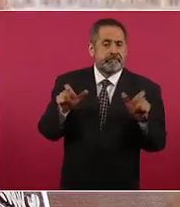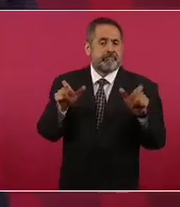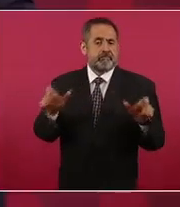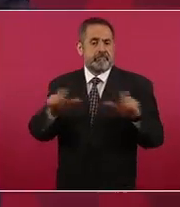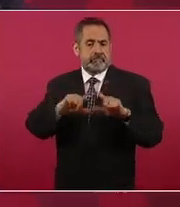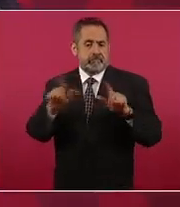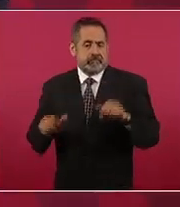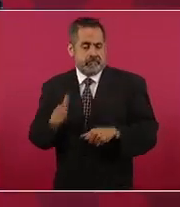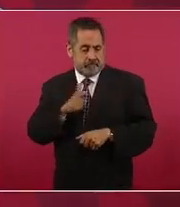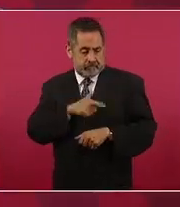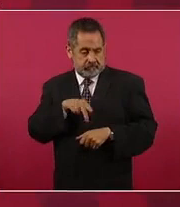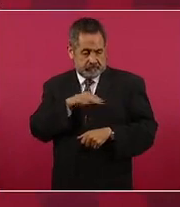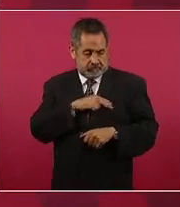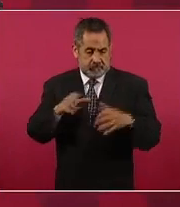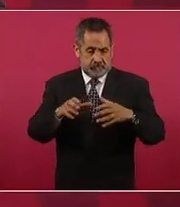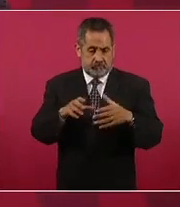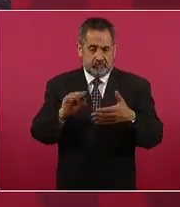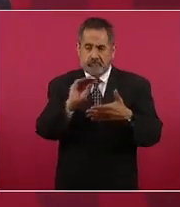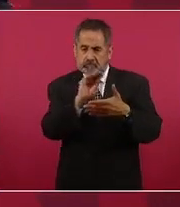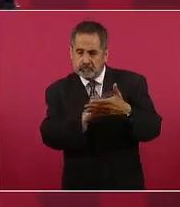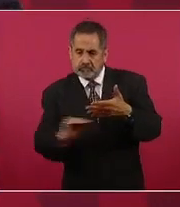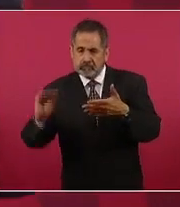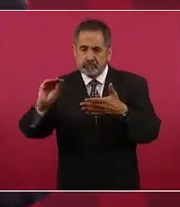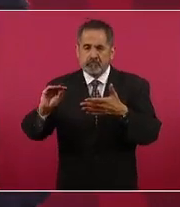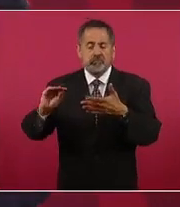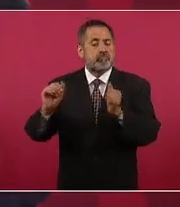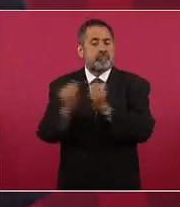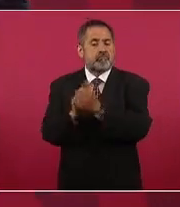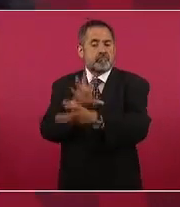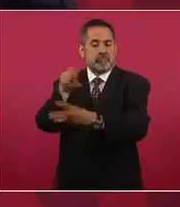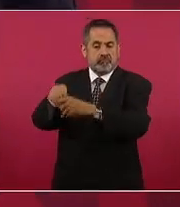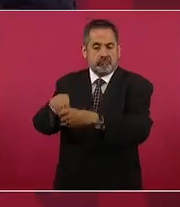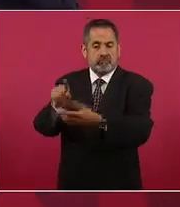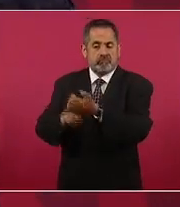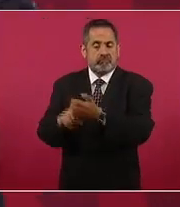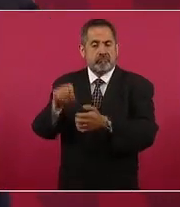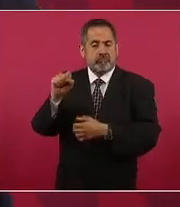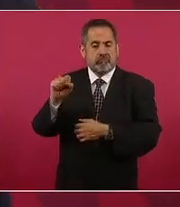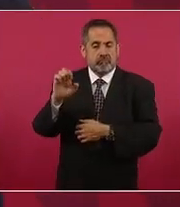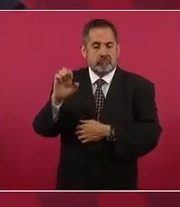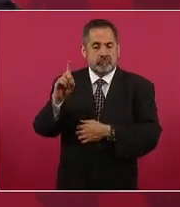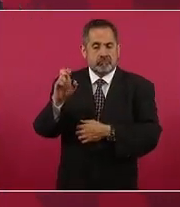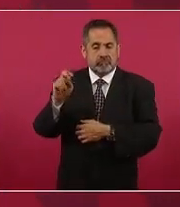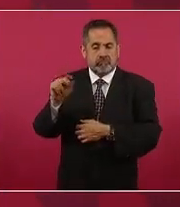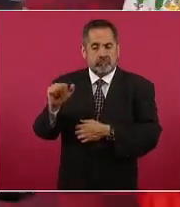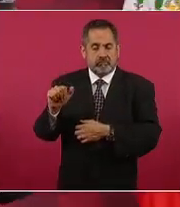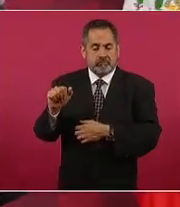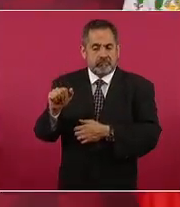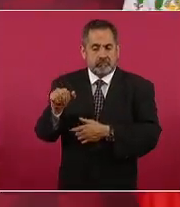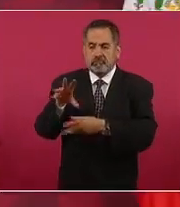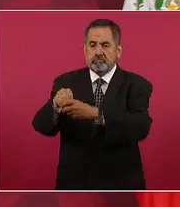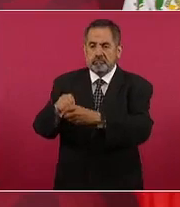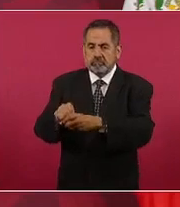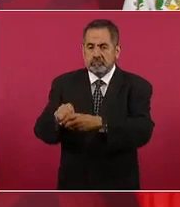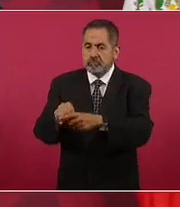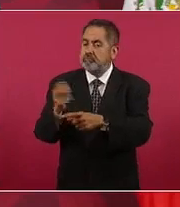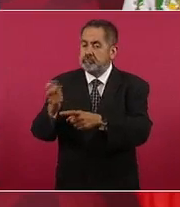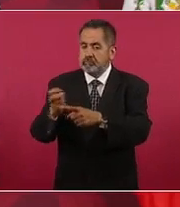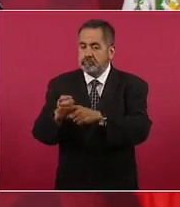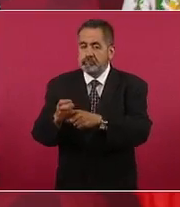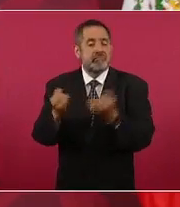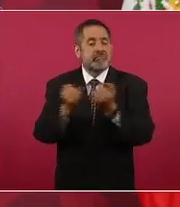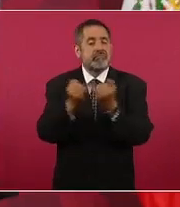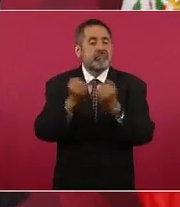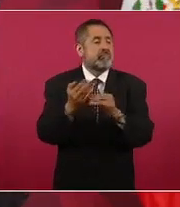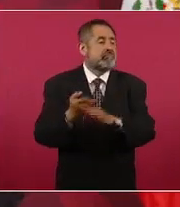pase a formar parte de la Secretaría de la Defensa para que no suceda lo que sucedió con la